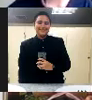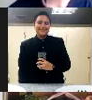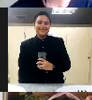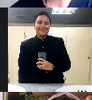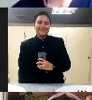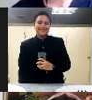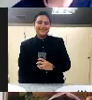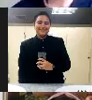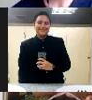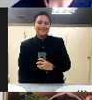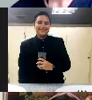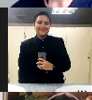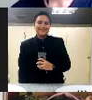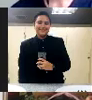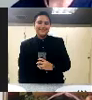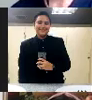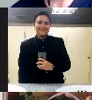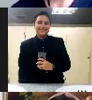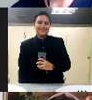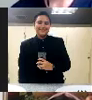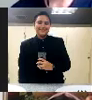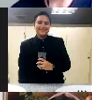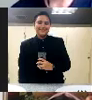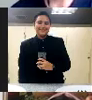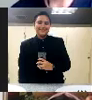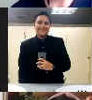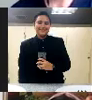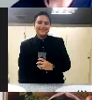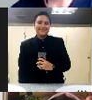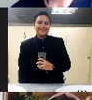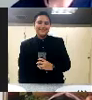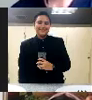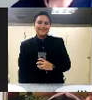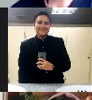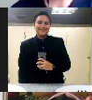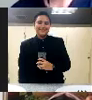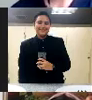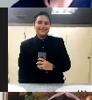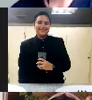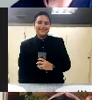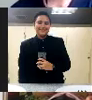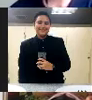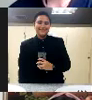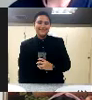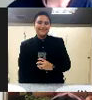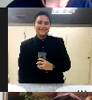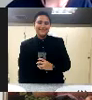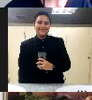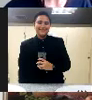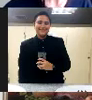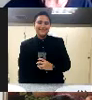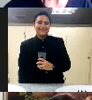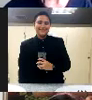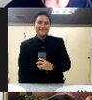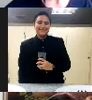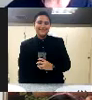ya escucharon la presentación. Y seguramente esperarás que te hable mucho sobre todos estos logos que se encuentran a la izquierda,